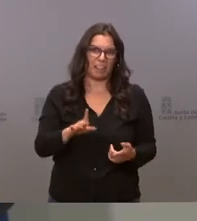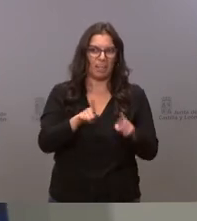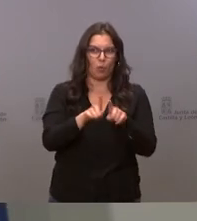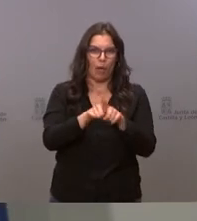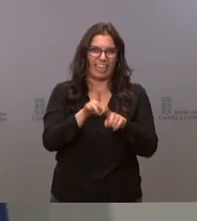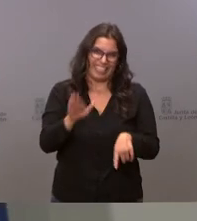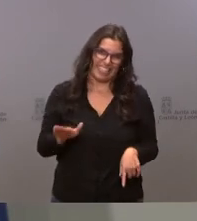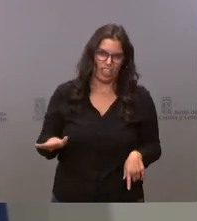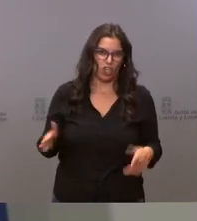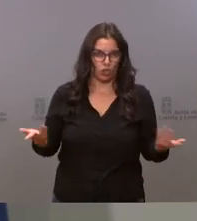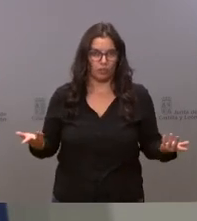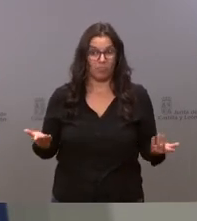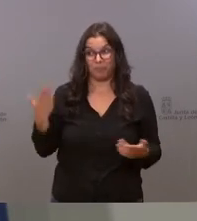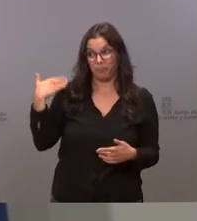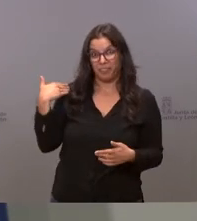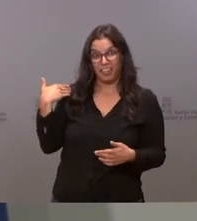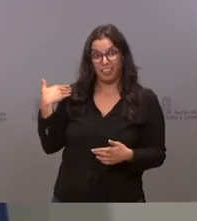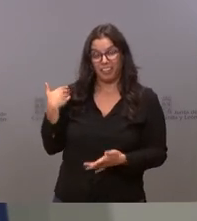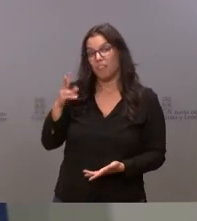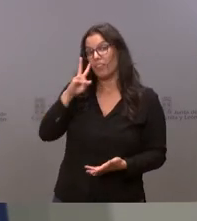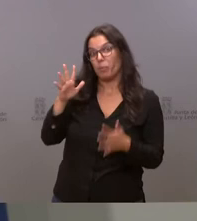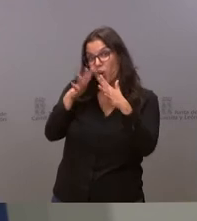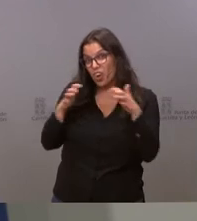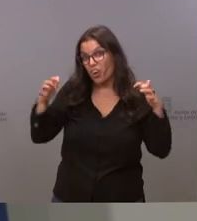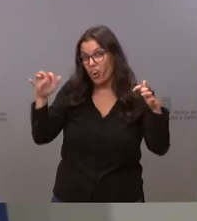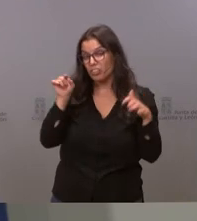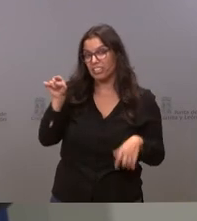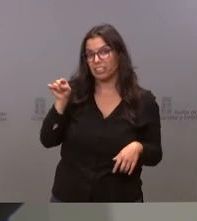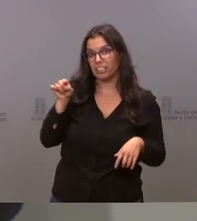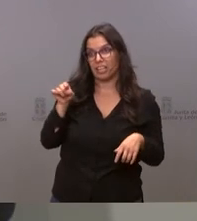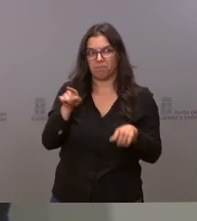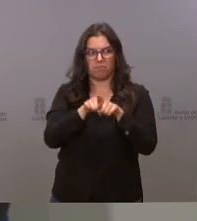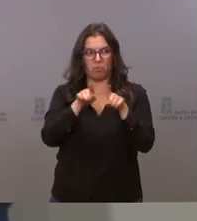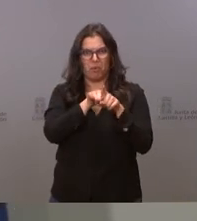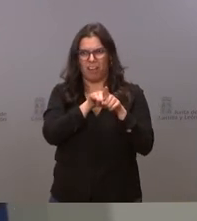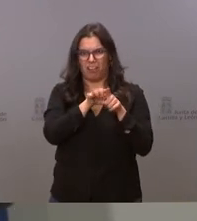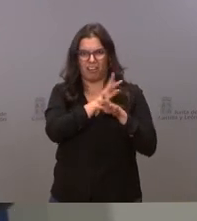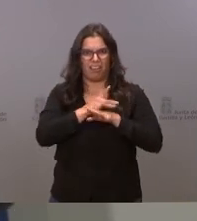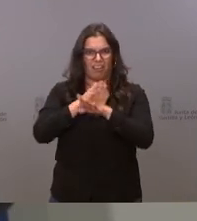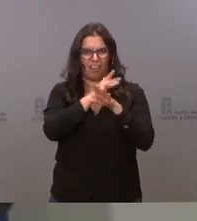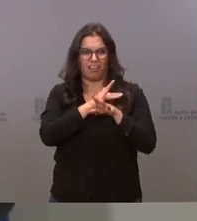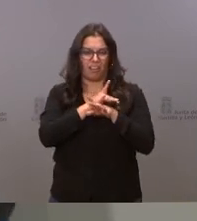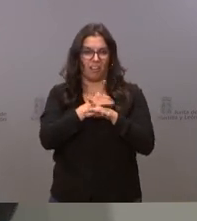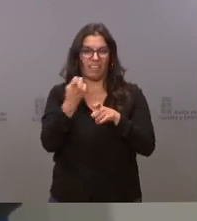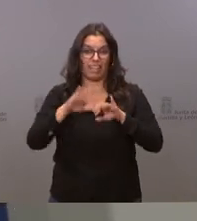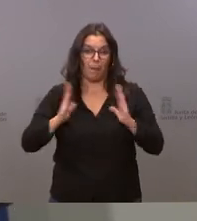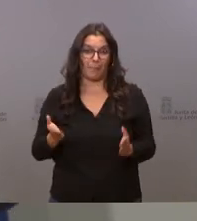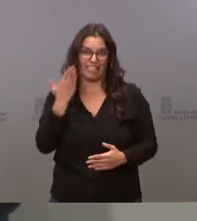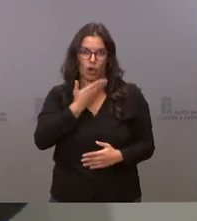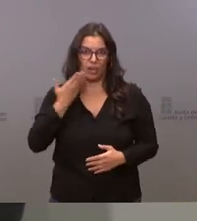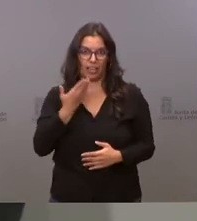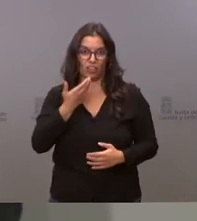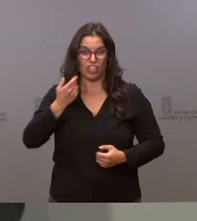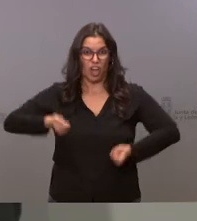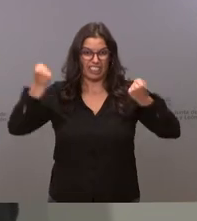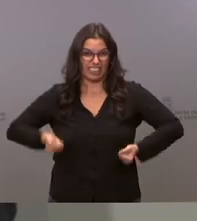lo que vimos el otro día en las cortes de Castilla y León fue de patio de colegio menos mal que no hay pupitres porque si no habrían levantado